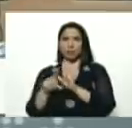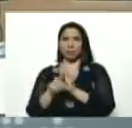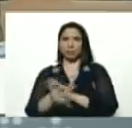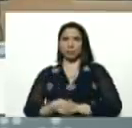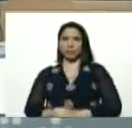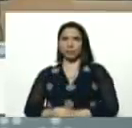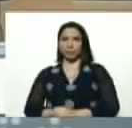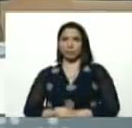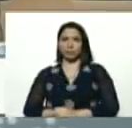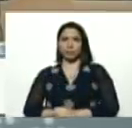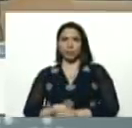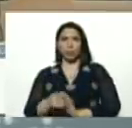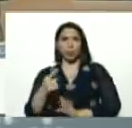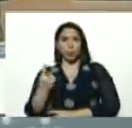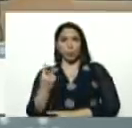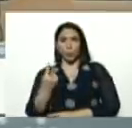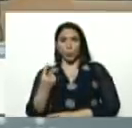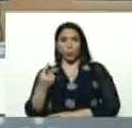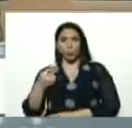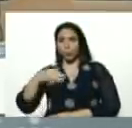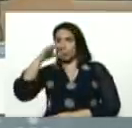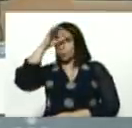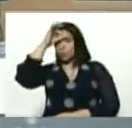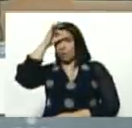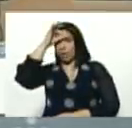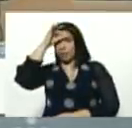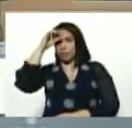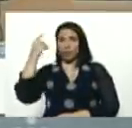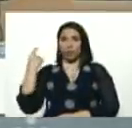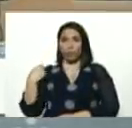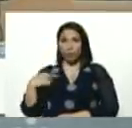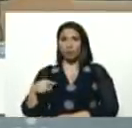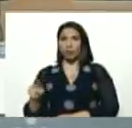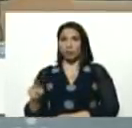uno no sabe, lo que tiene, dice un dicho, verdad,